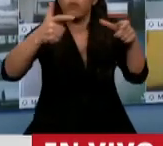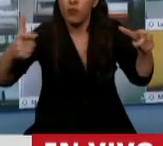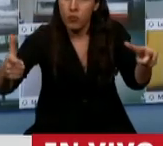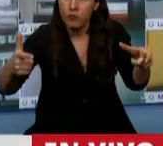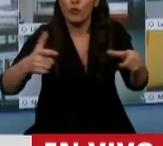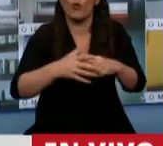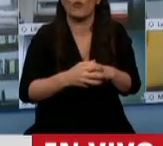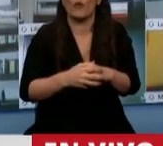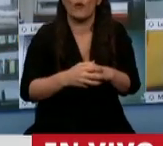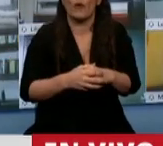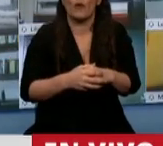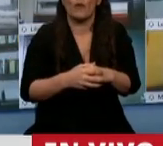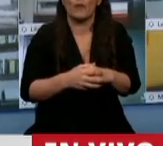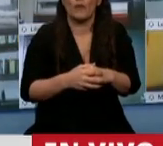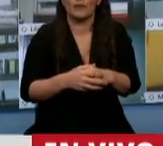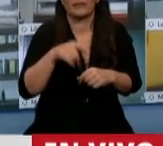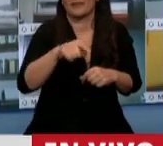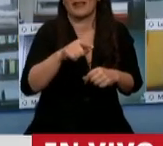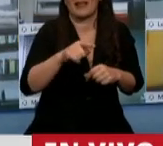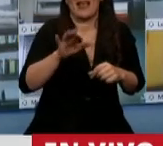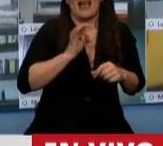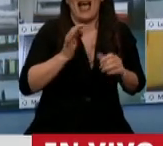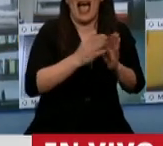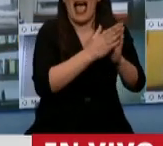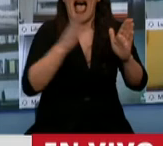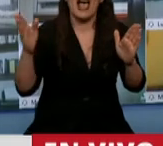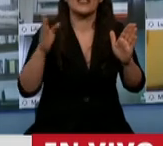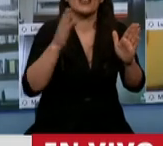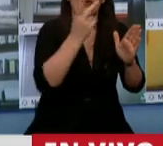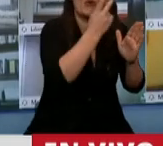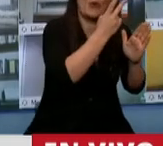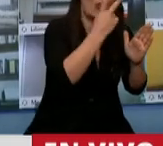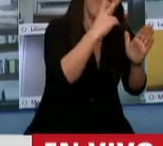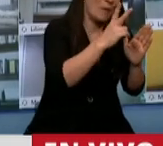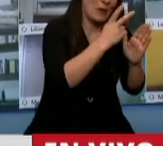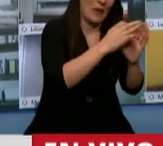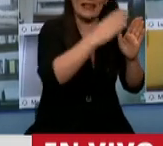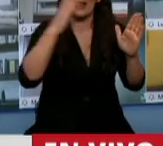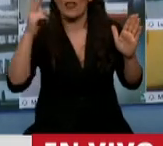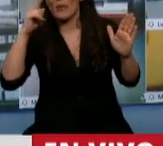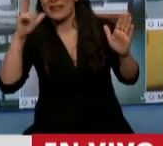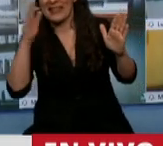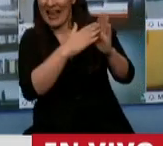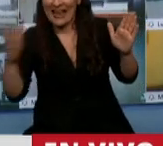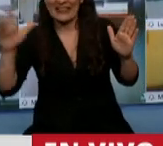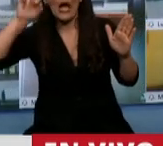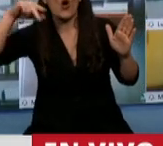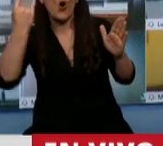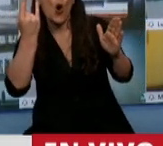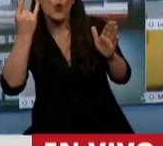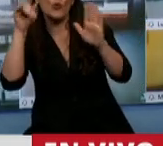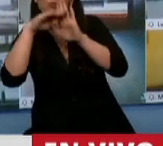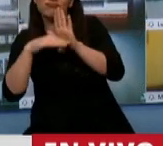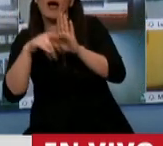realización de los objetivos de la Agenda 2030 de la ONU y al trabajo decente al que tantos aspiramos con justicia social. Este